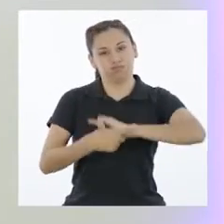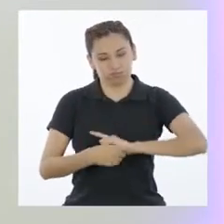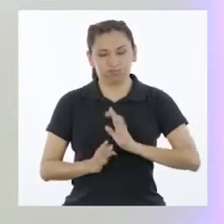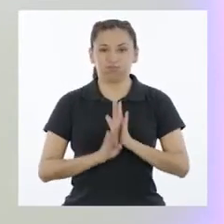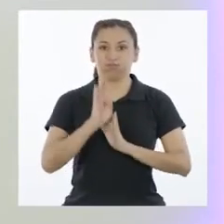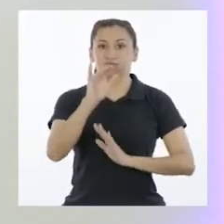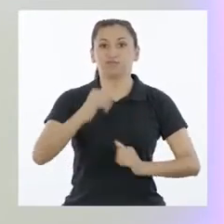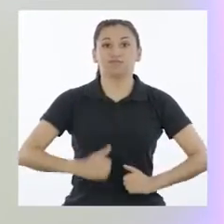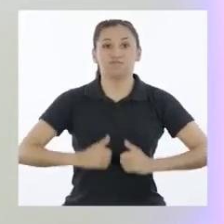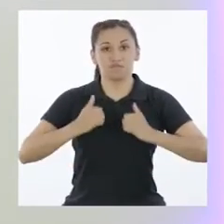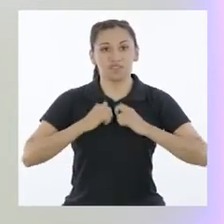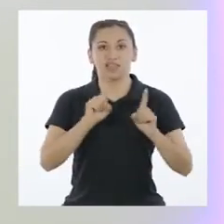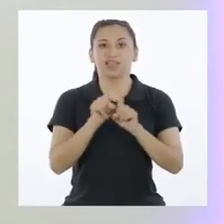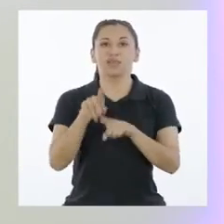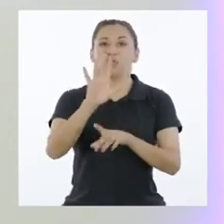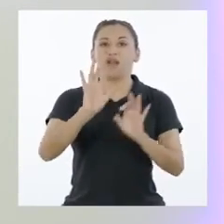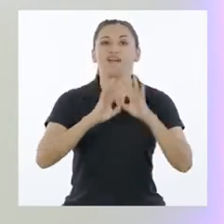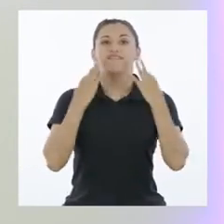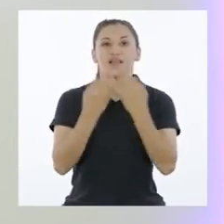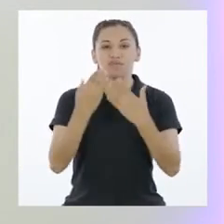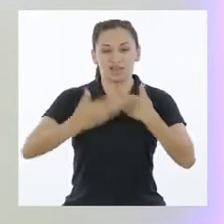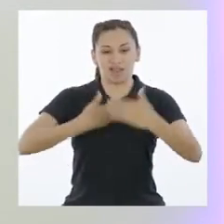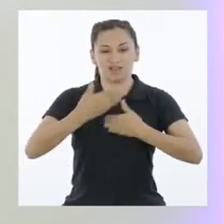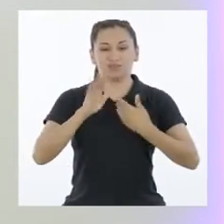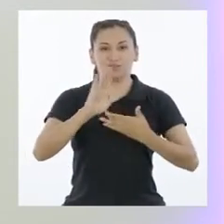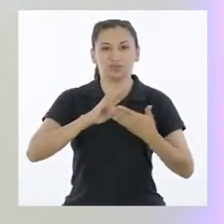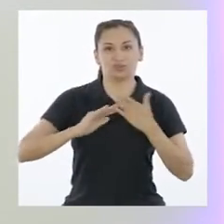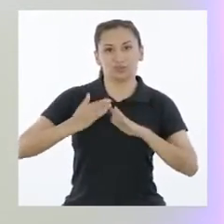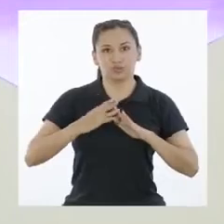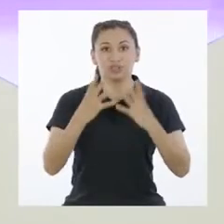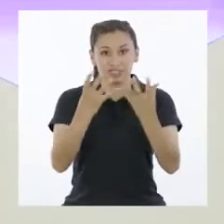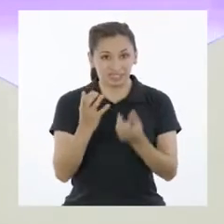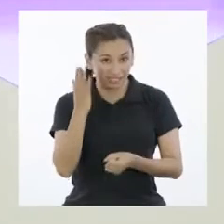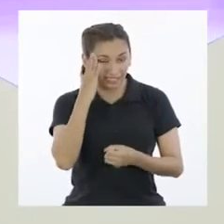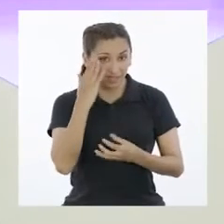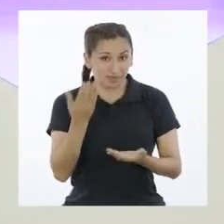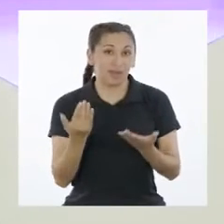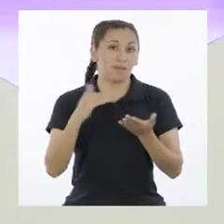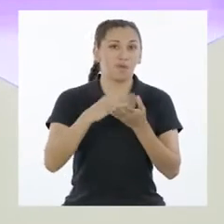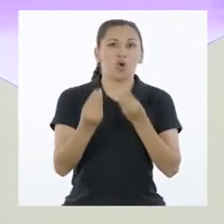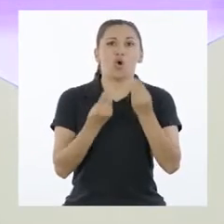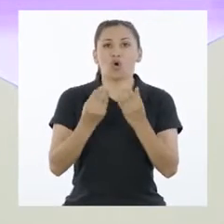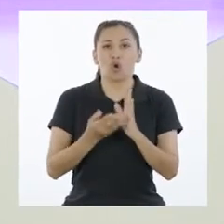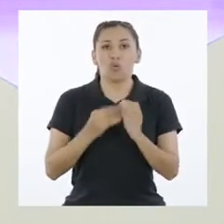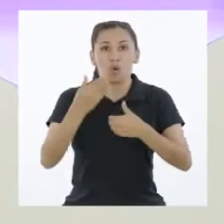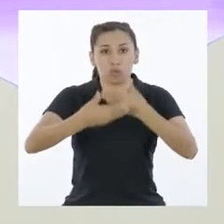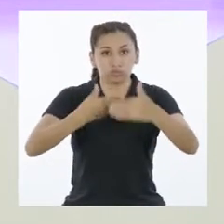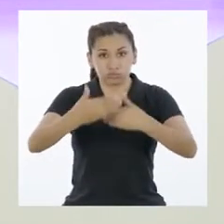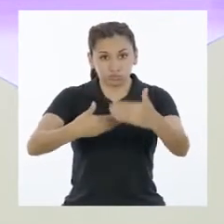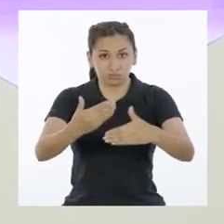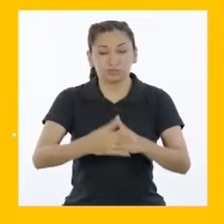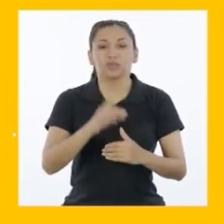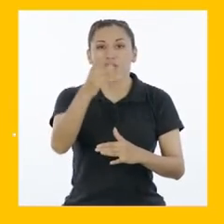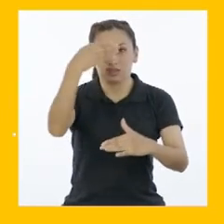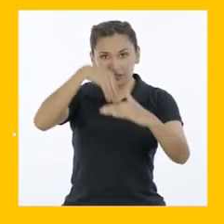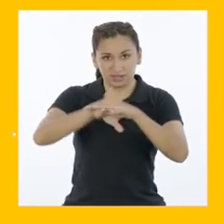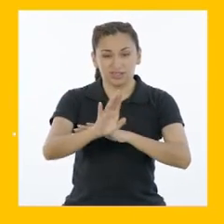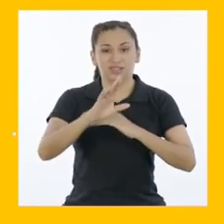calidad de vida, la de su familia y contribuir con el desarrollo de su comunidad ¿Quieren saber más sobre cómo continuar sus estudios?